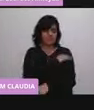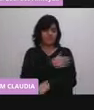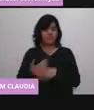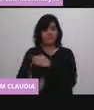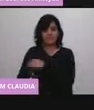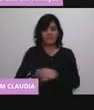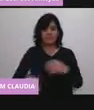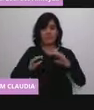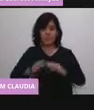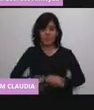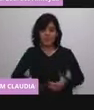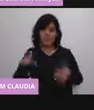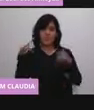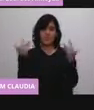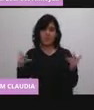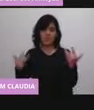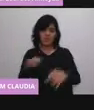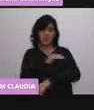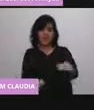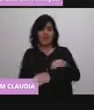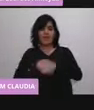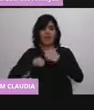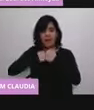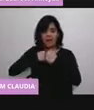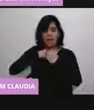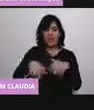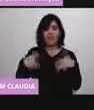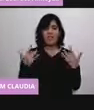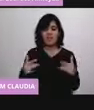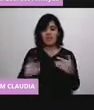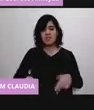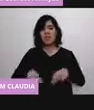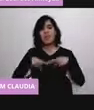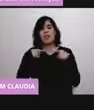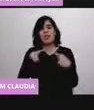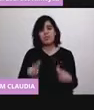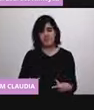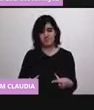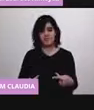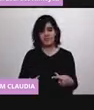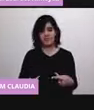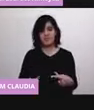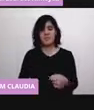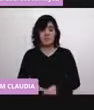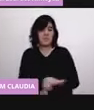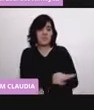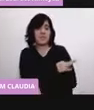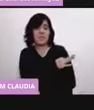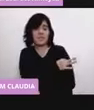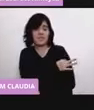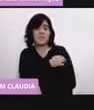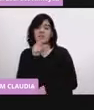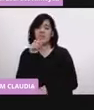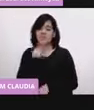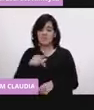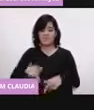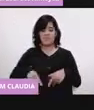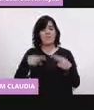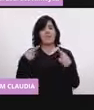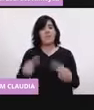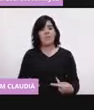articulaciones, fiebre y decaimiento. Las vacunas estas dan decaimiento y mucho sueño.